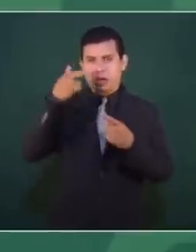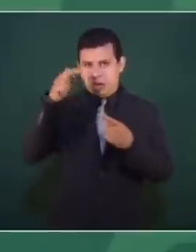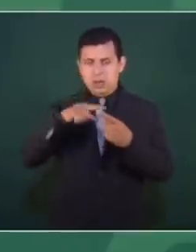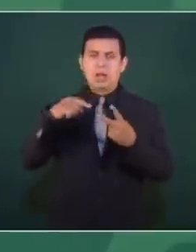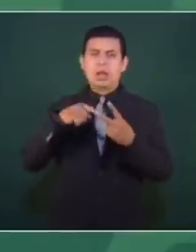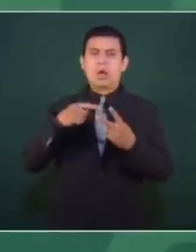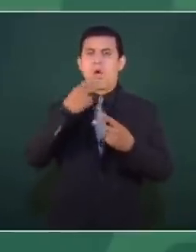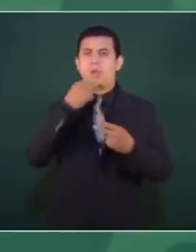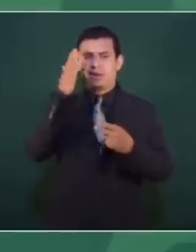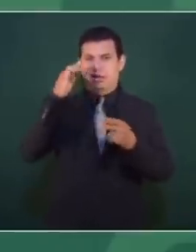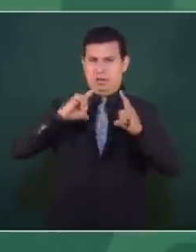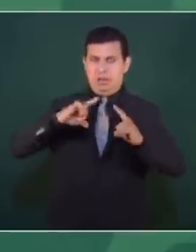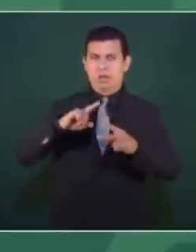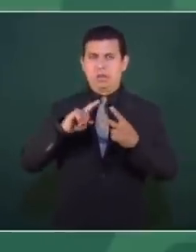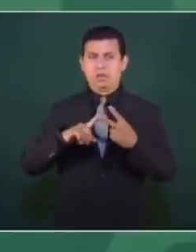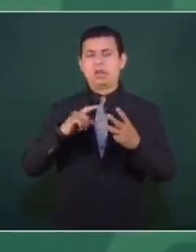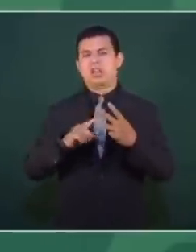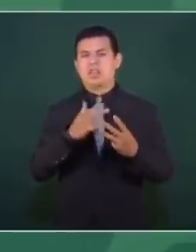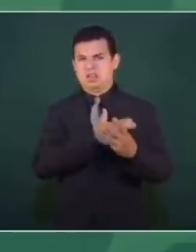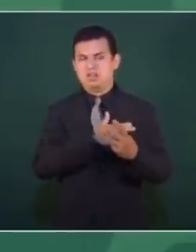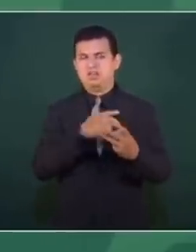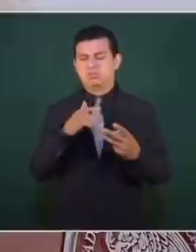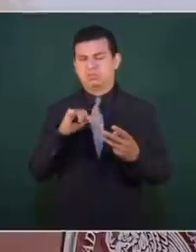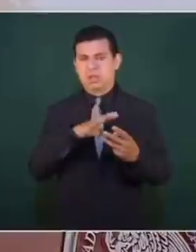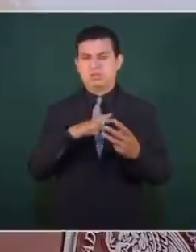gerente, incluso de un herido.